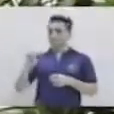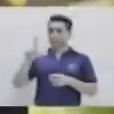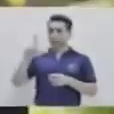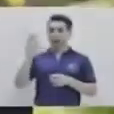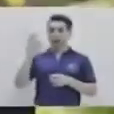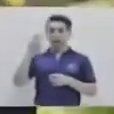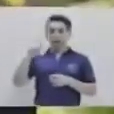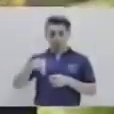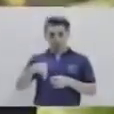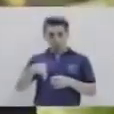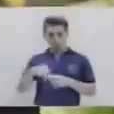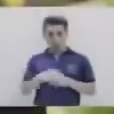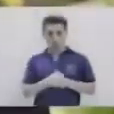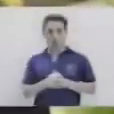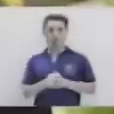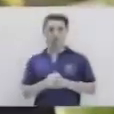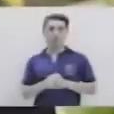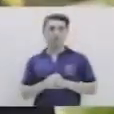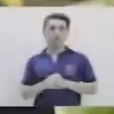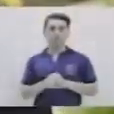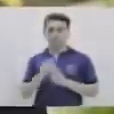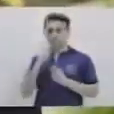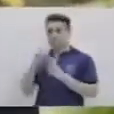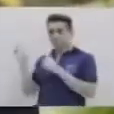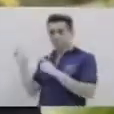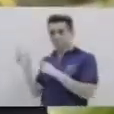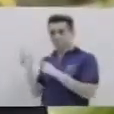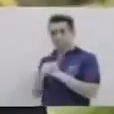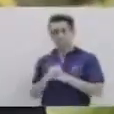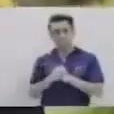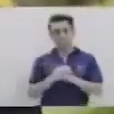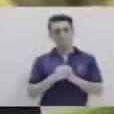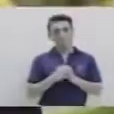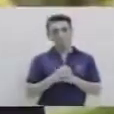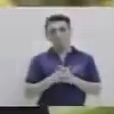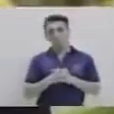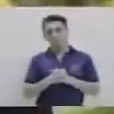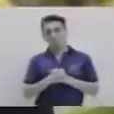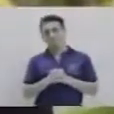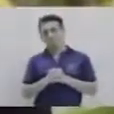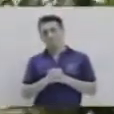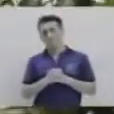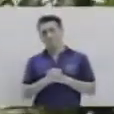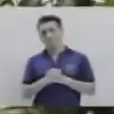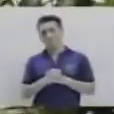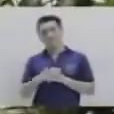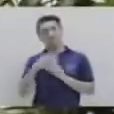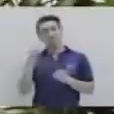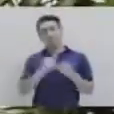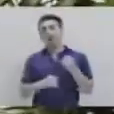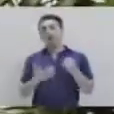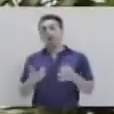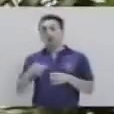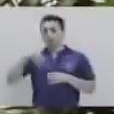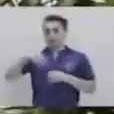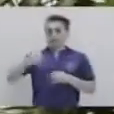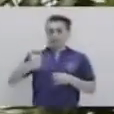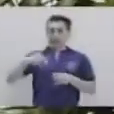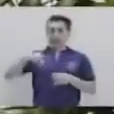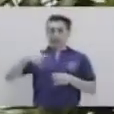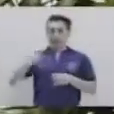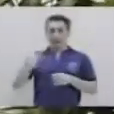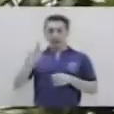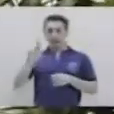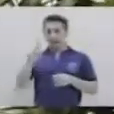que simulamos tenerlo aquí en la mano y con la otra, si lo estuviéramos partiendo. Y por último, la